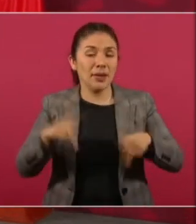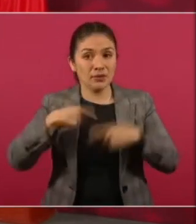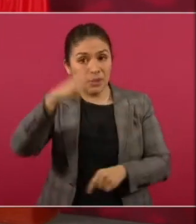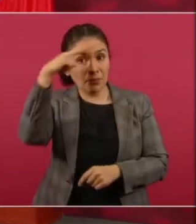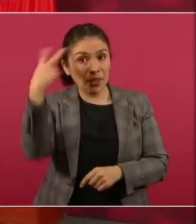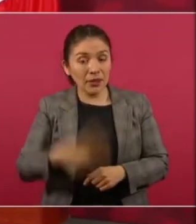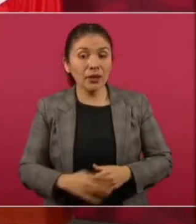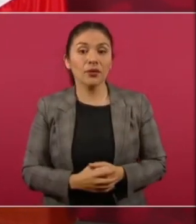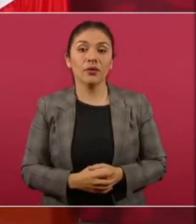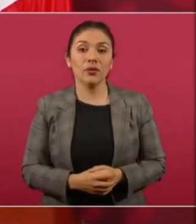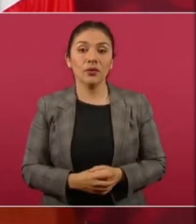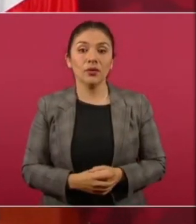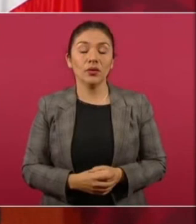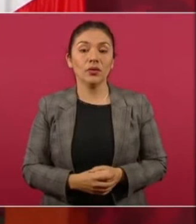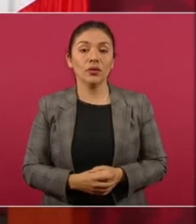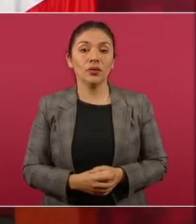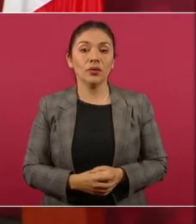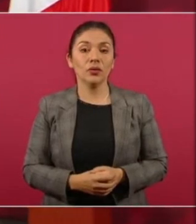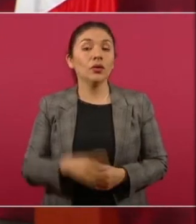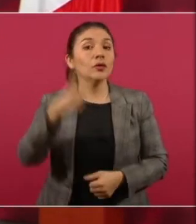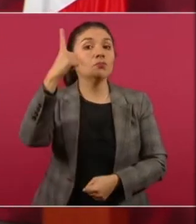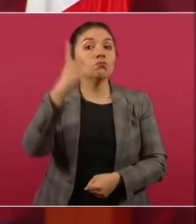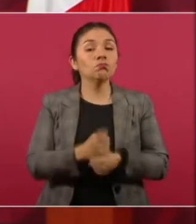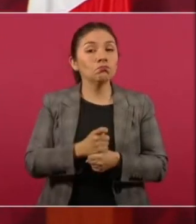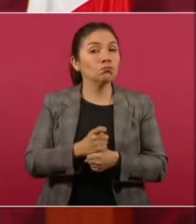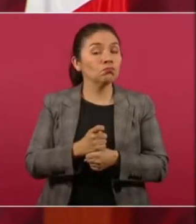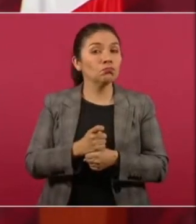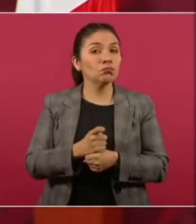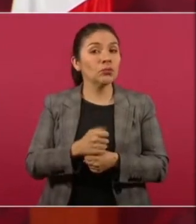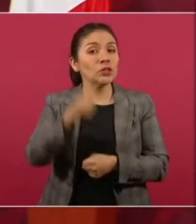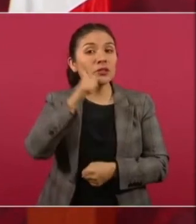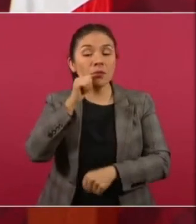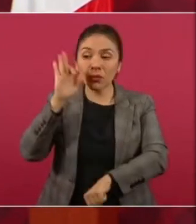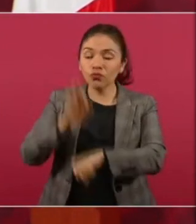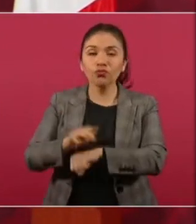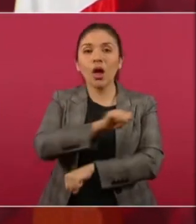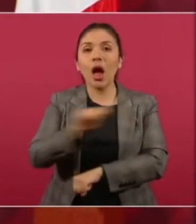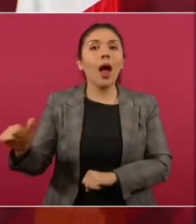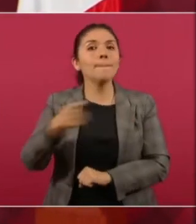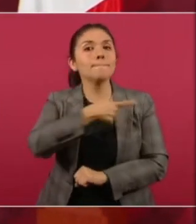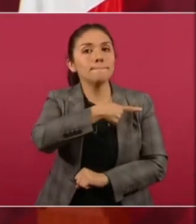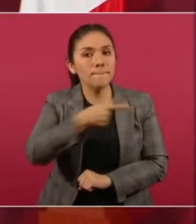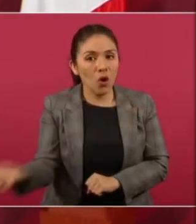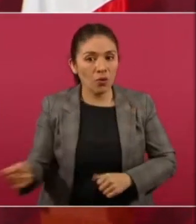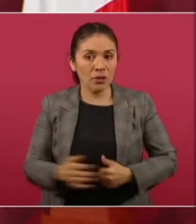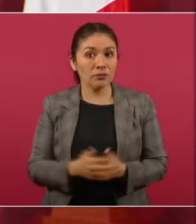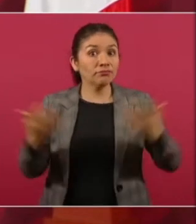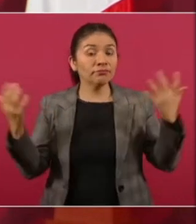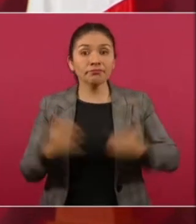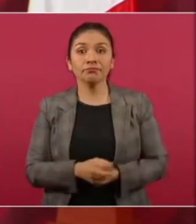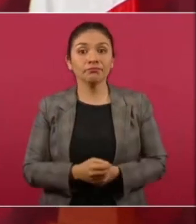y de manera preferencial a los pobres. Entonces,